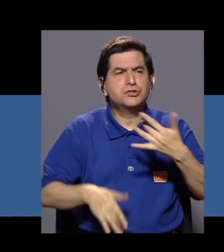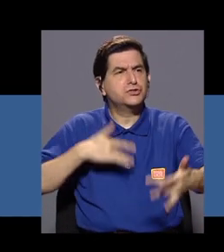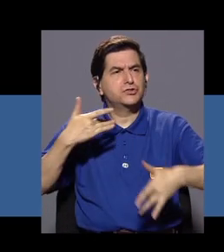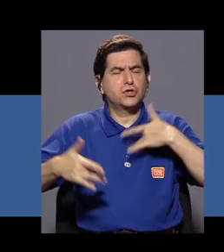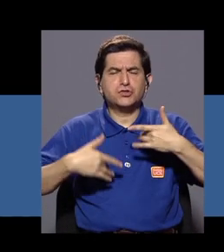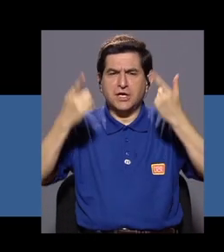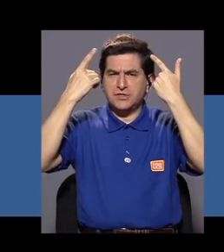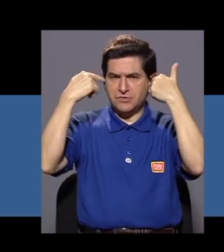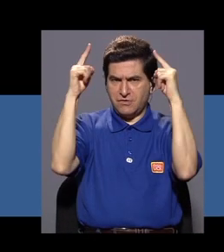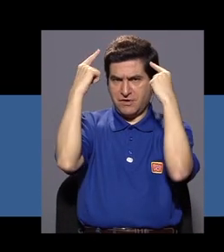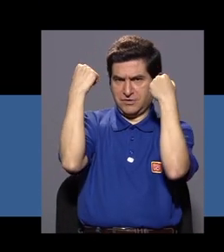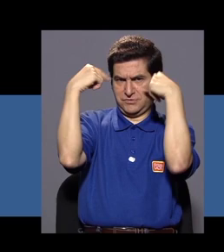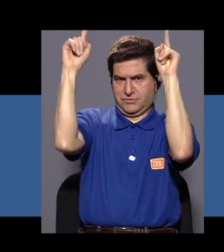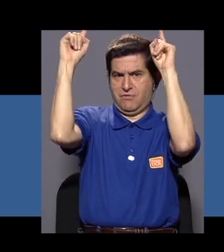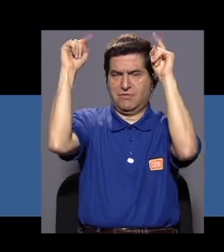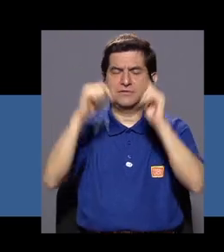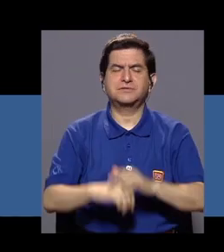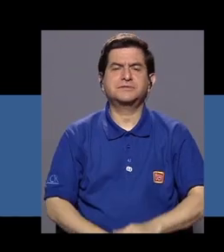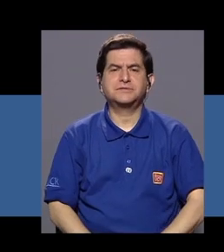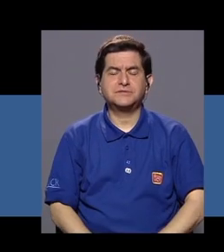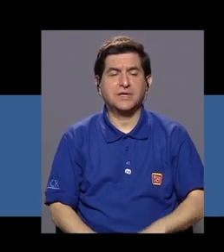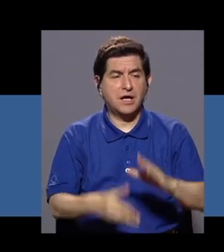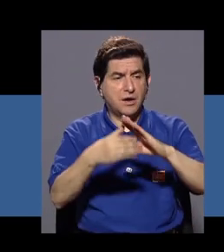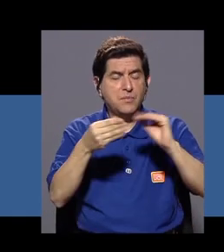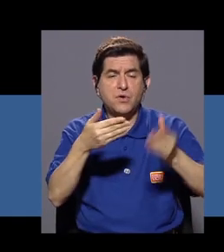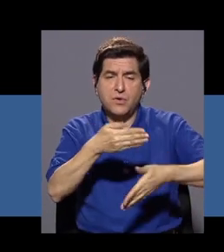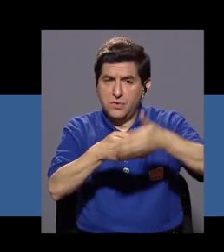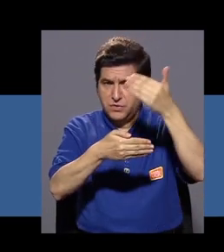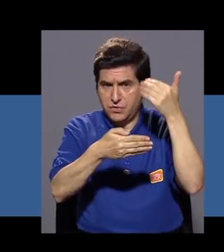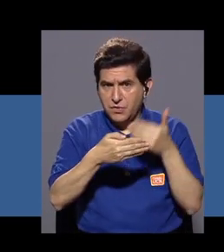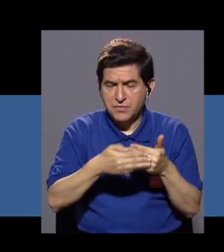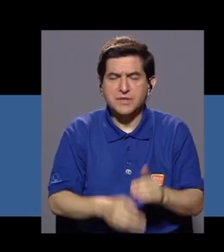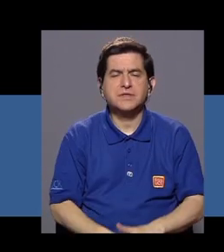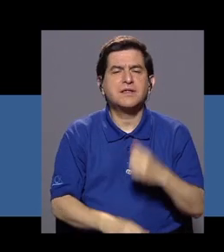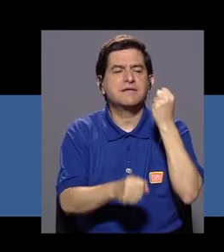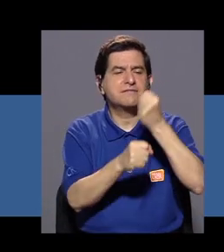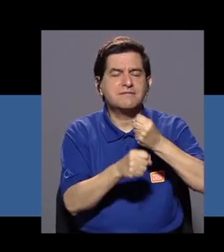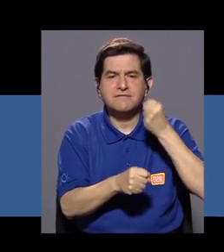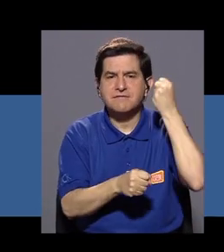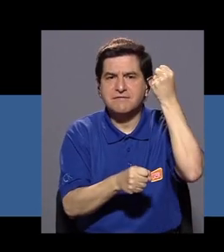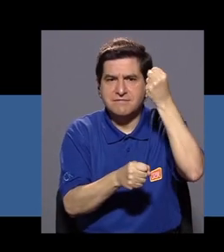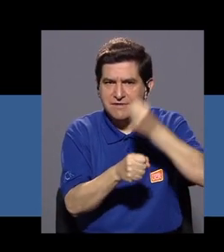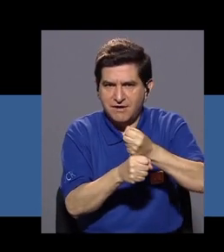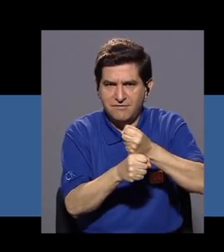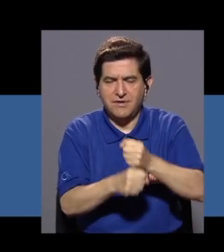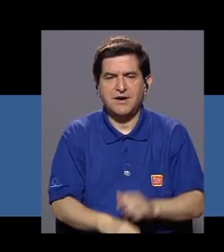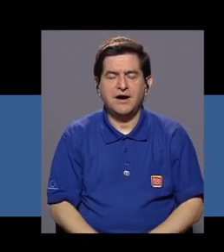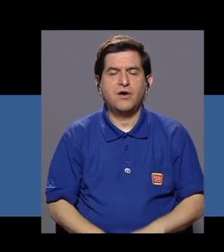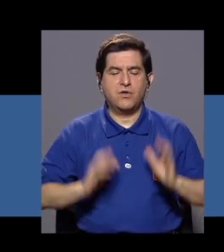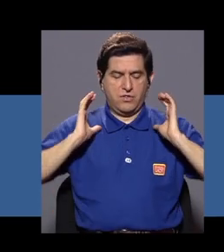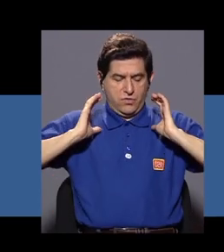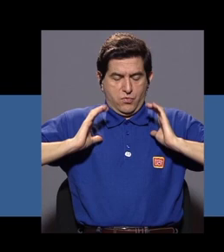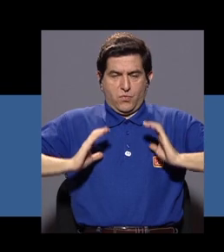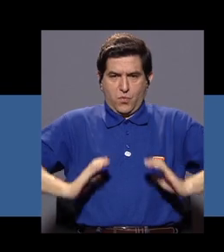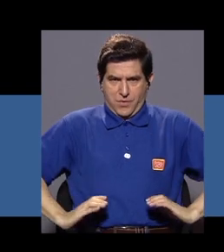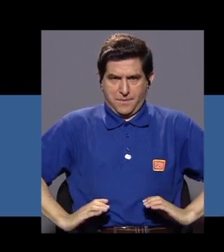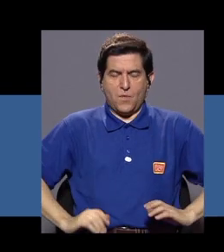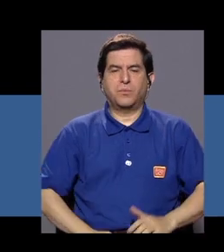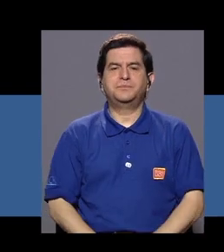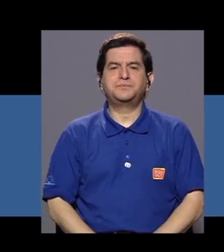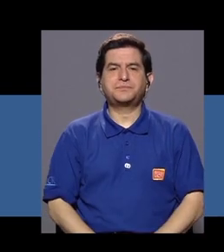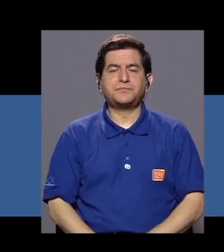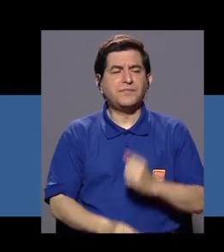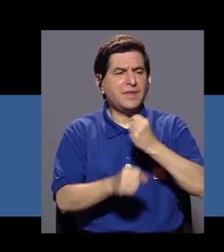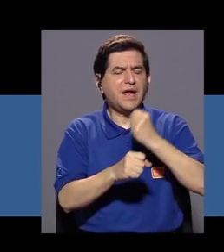siento que es muy efectiva por lo que comentaba hace un rato del trabajo corporal. O sea,